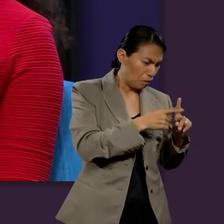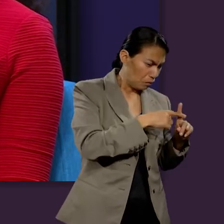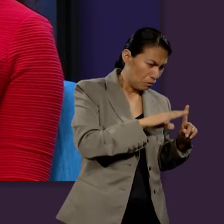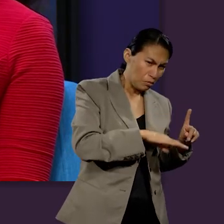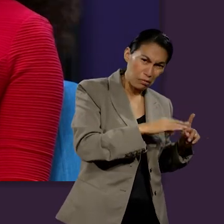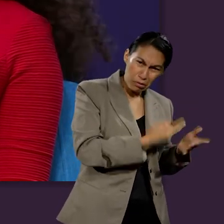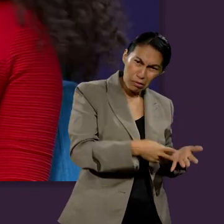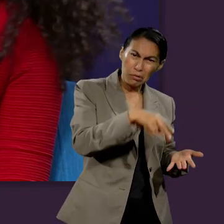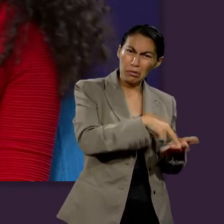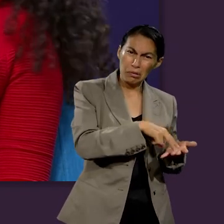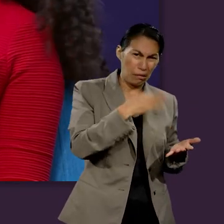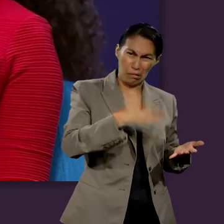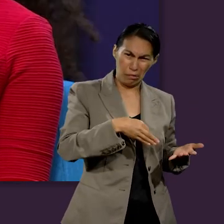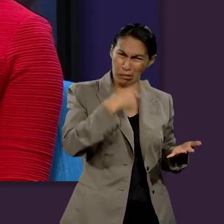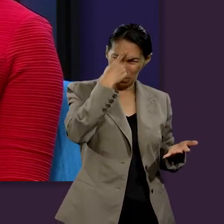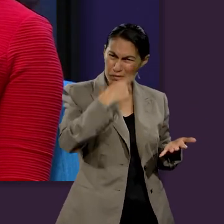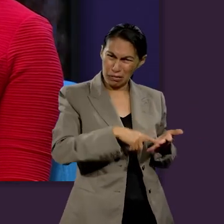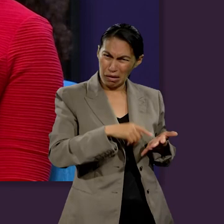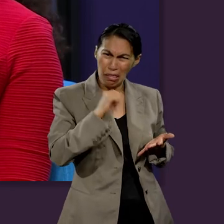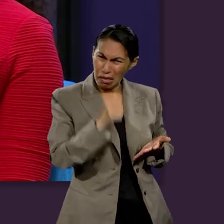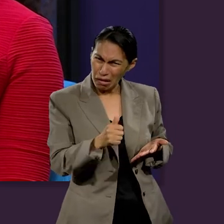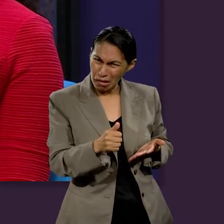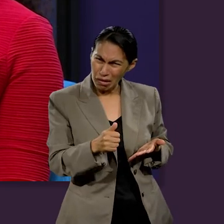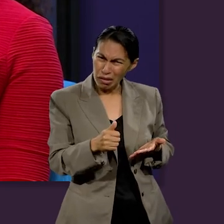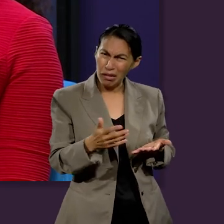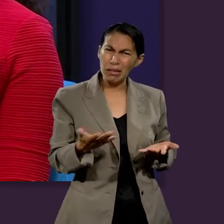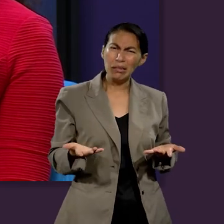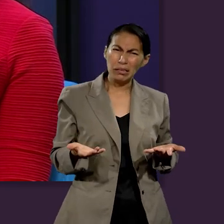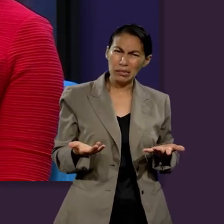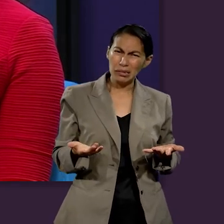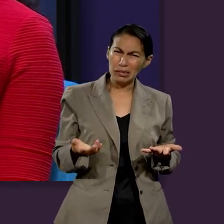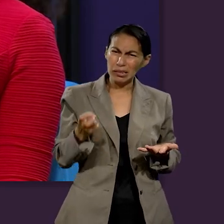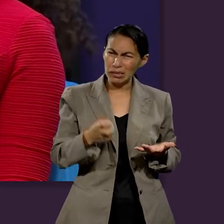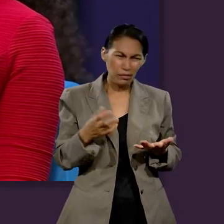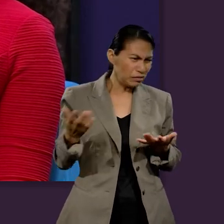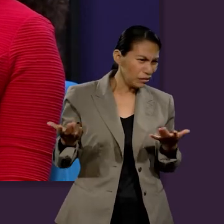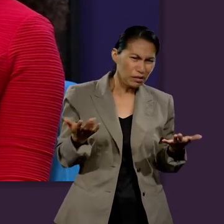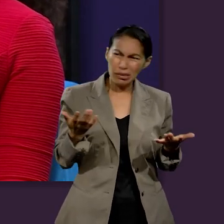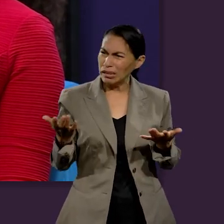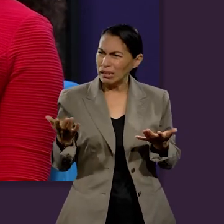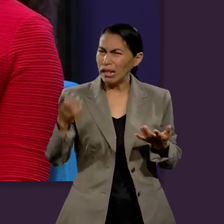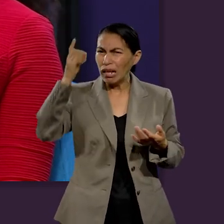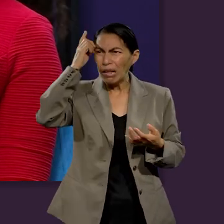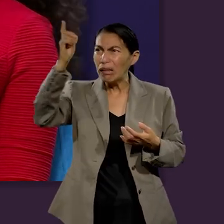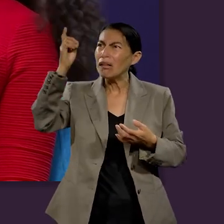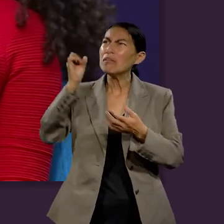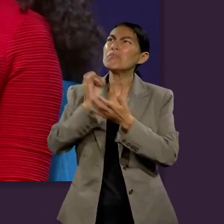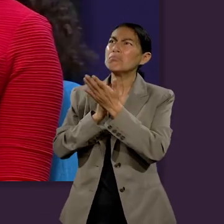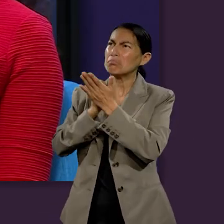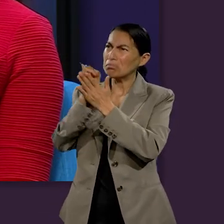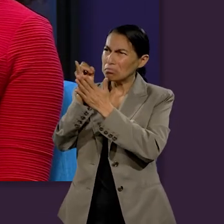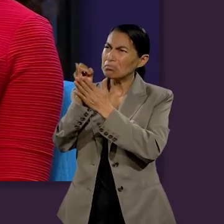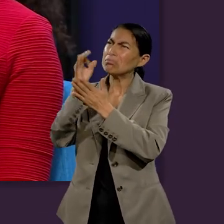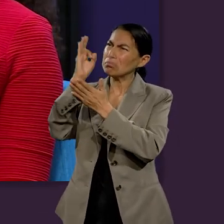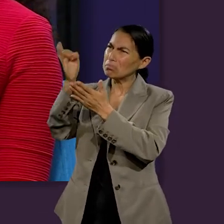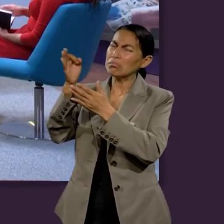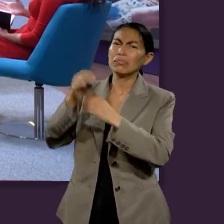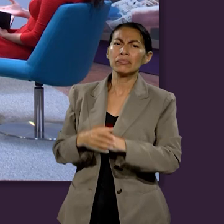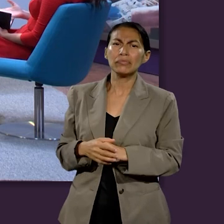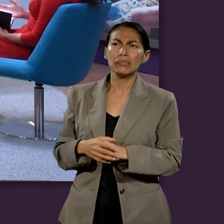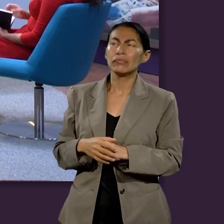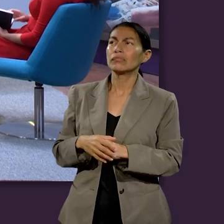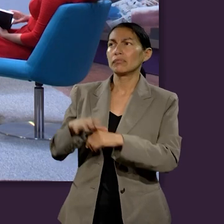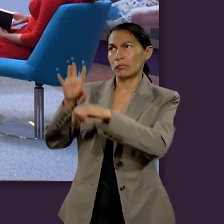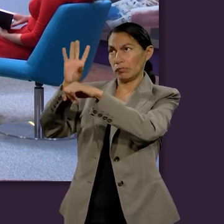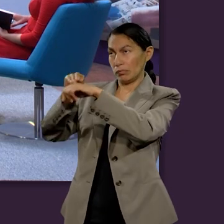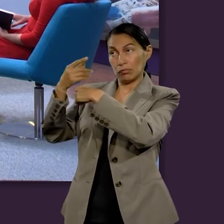sacrificio de Jesús, aquellas personas que no acepten a Dios como director de sus vidas, van